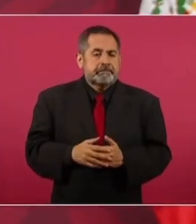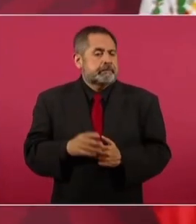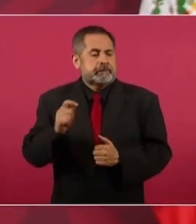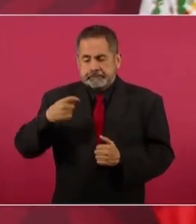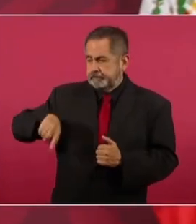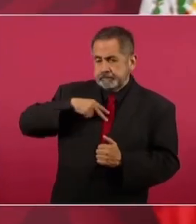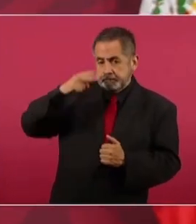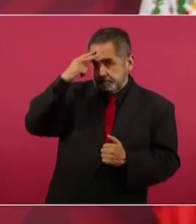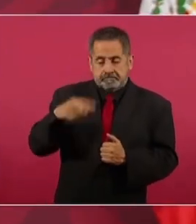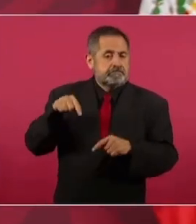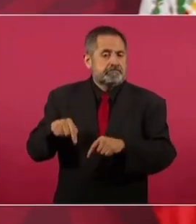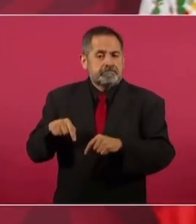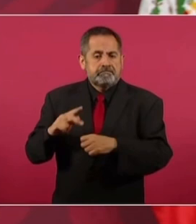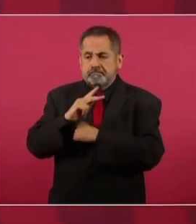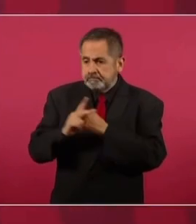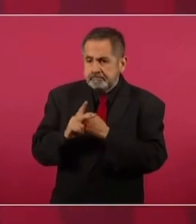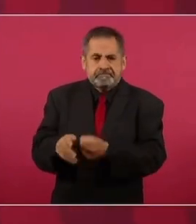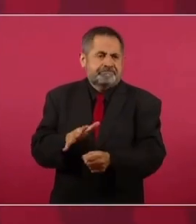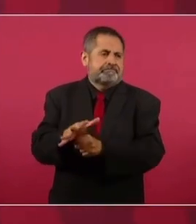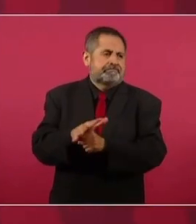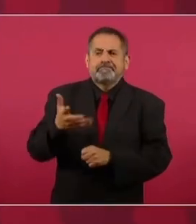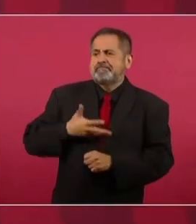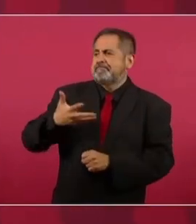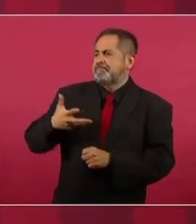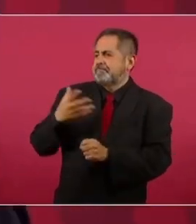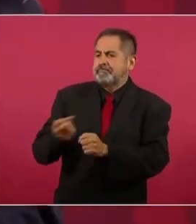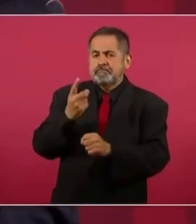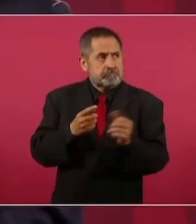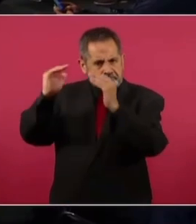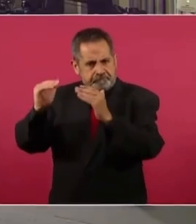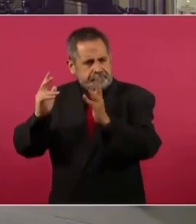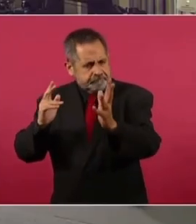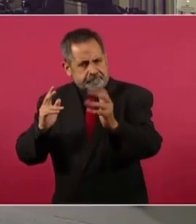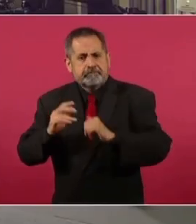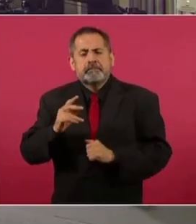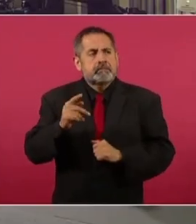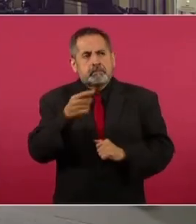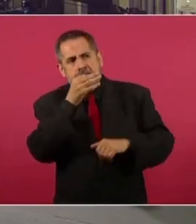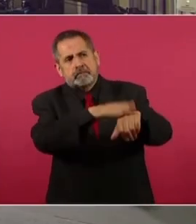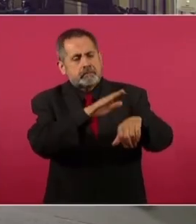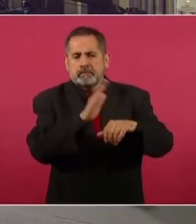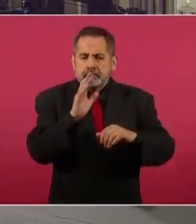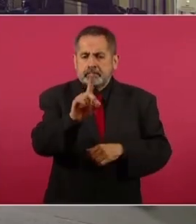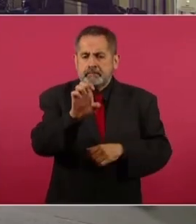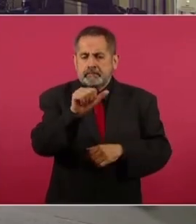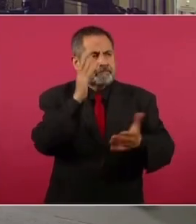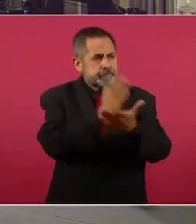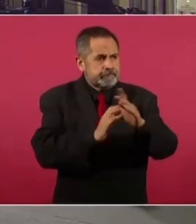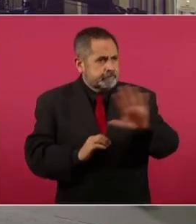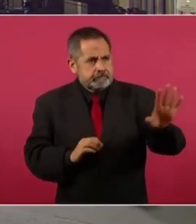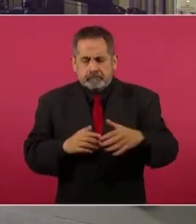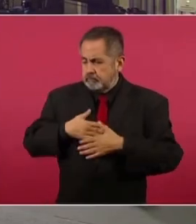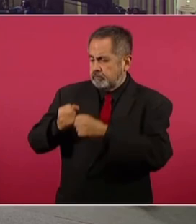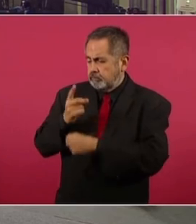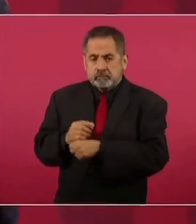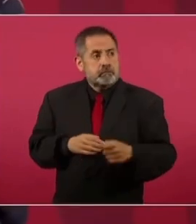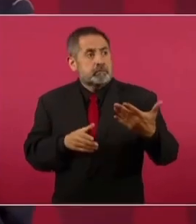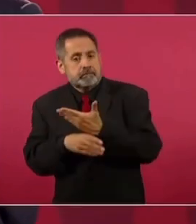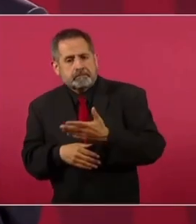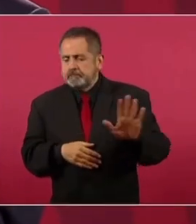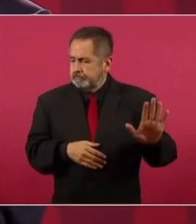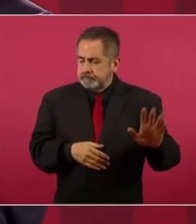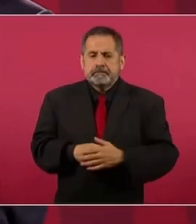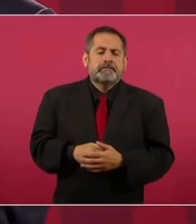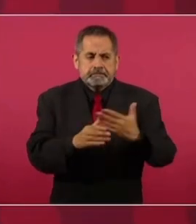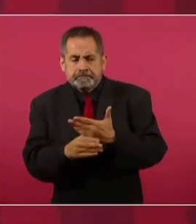México es un país con muchas oportunidades para la inversión. ¿Se pedirá que ya no intervengan agencias como la DEA en la tarea que le corresponde a México en cuanto a seguridad? Siguen interviniendo,